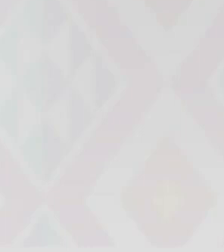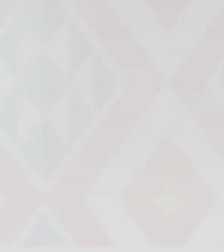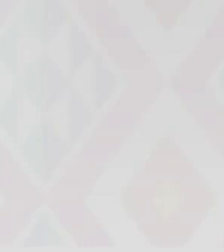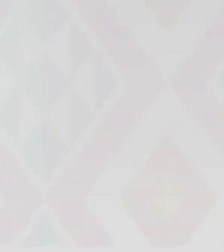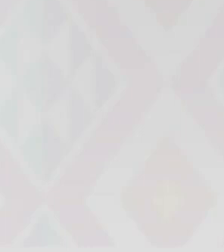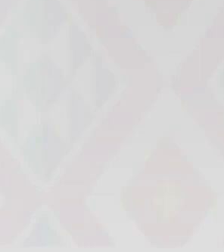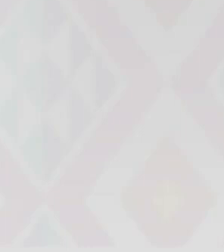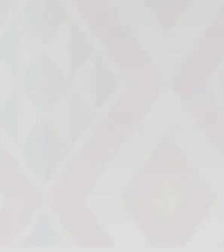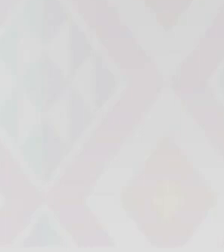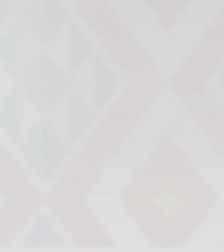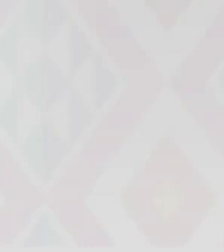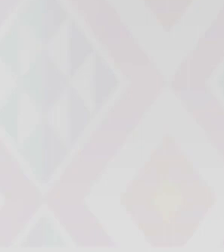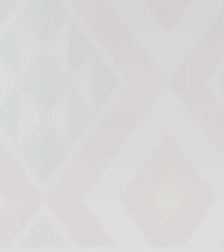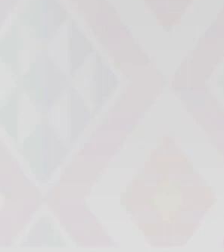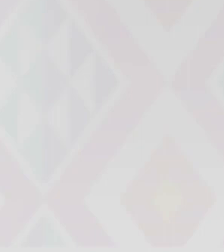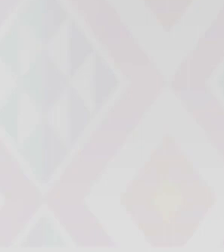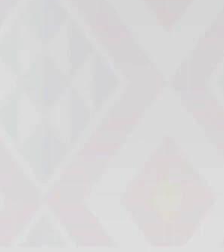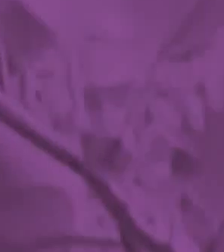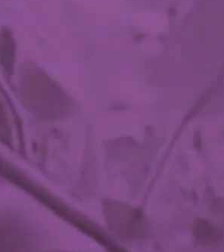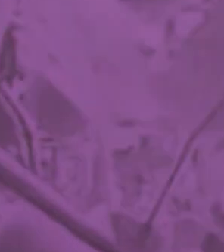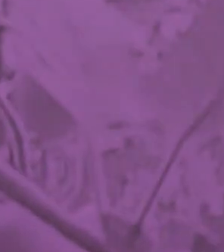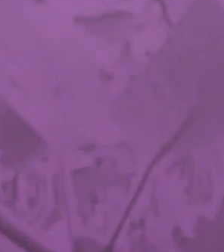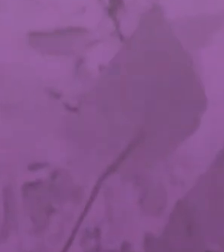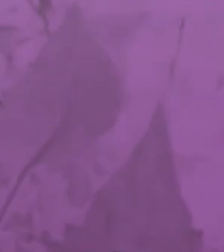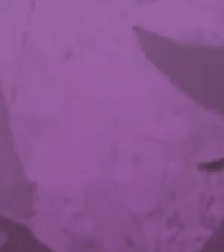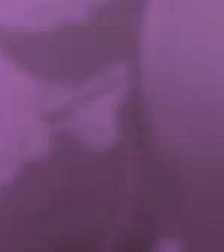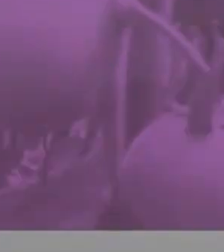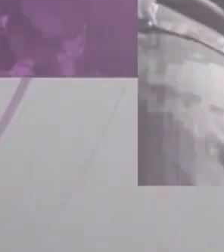CUR-TV presenta